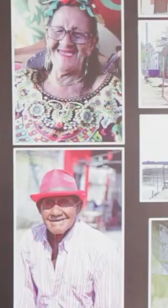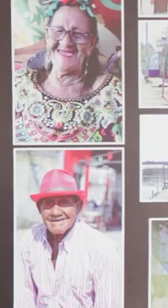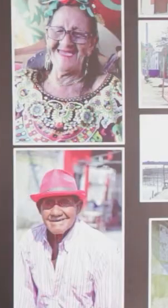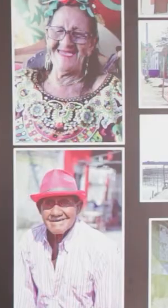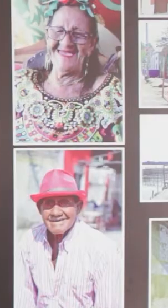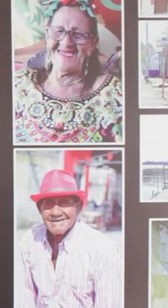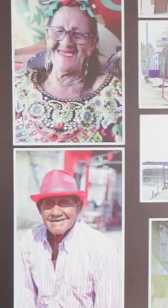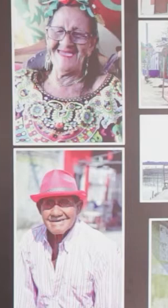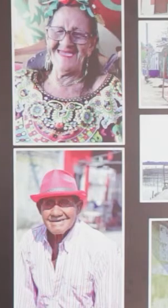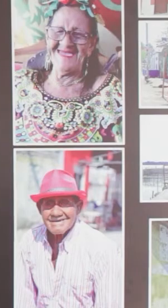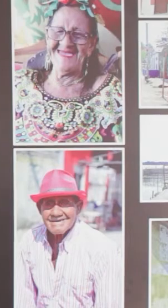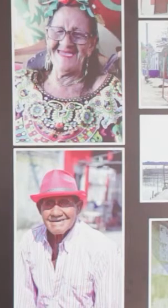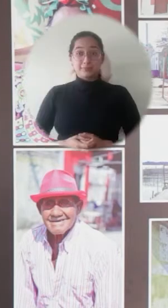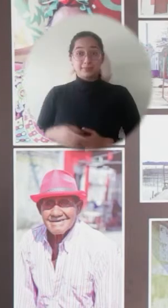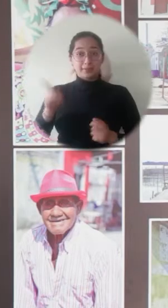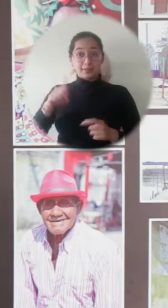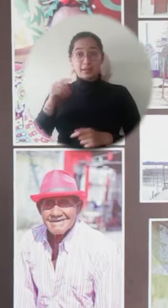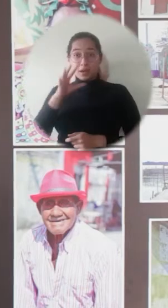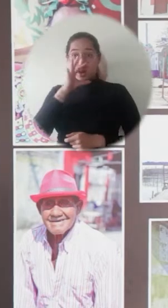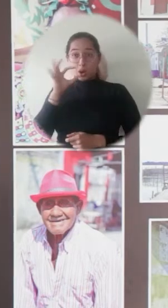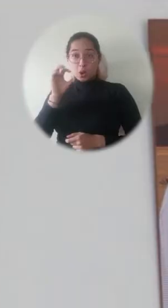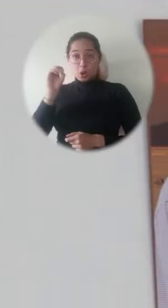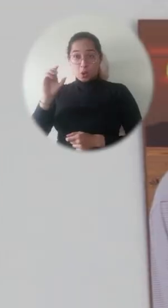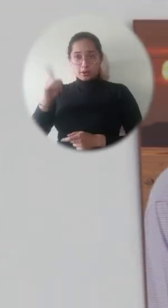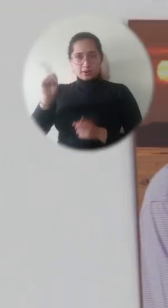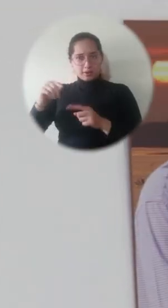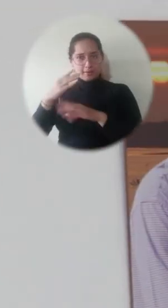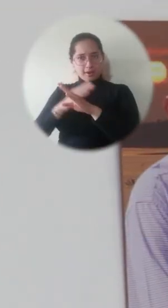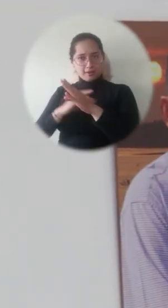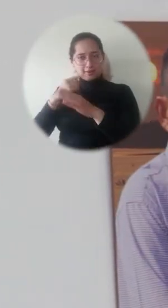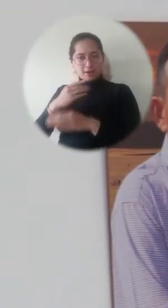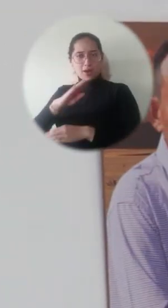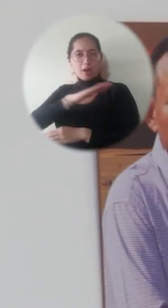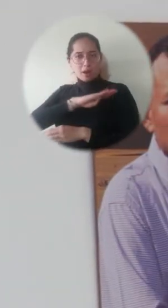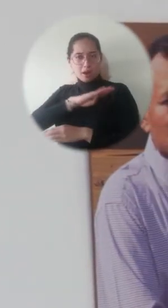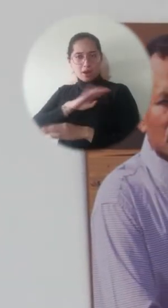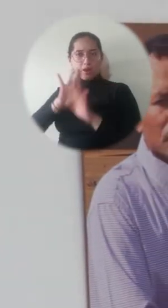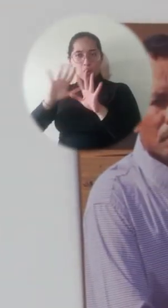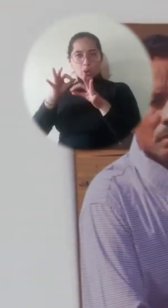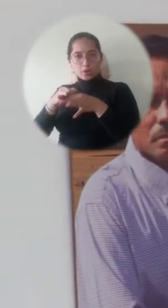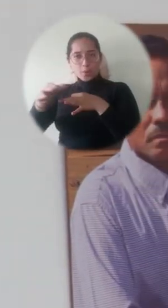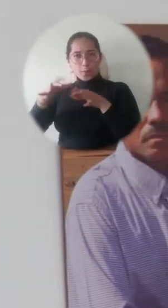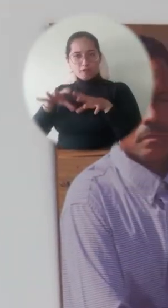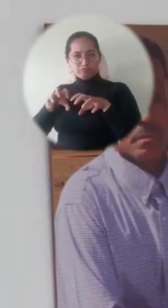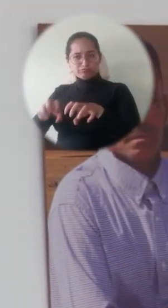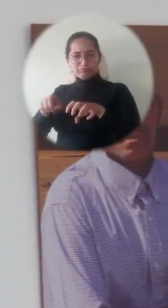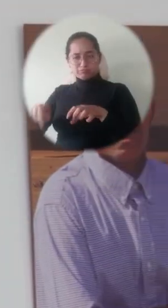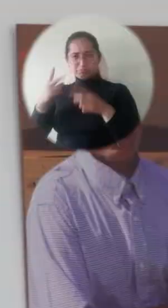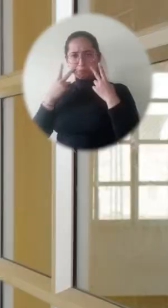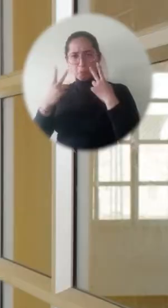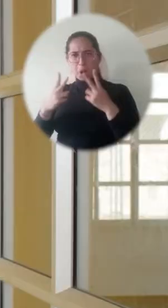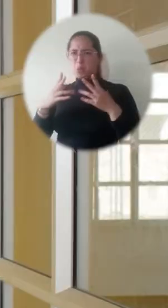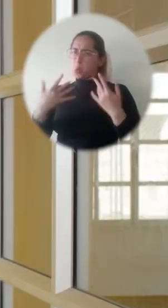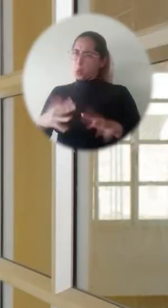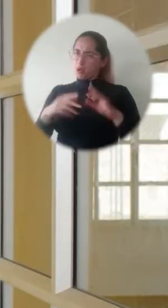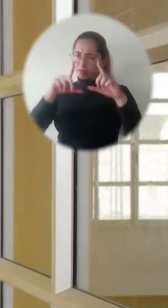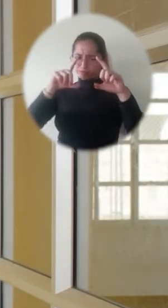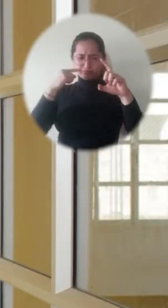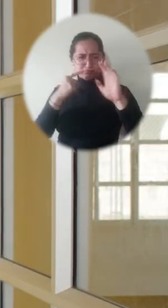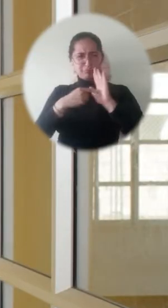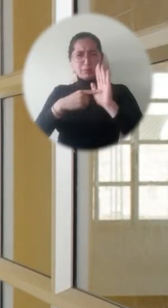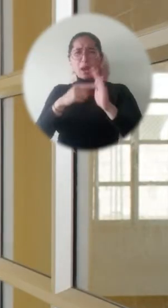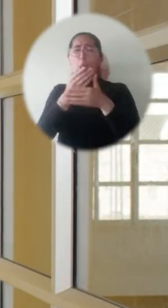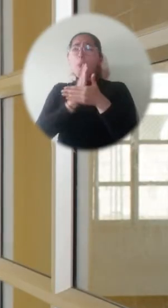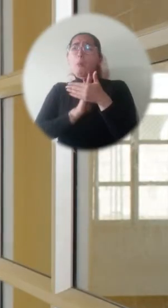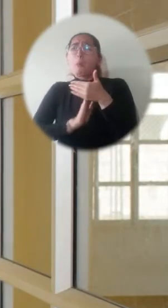Hay un señor que es considerado el mejor alcalde de Pueblo Viejo. He sido un hombre humilde, como ustedes lo están notando, y el